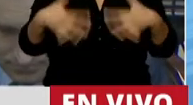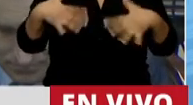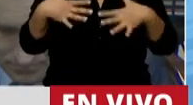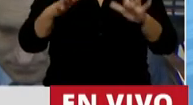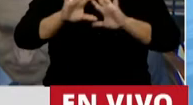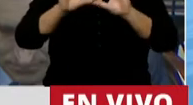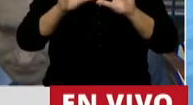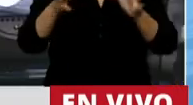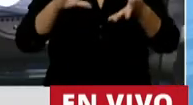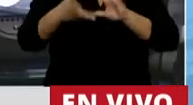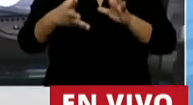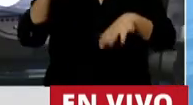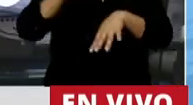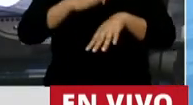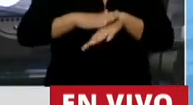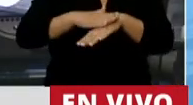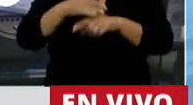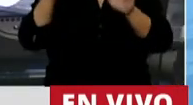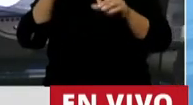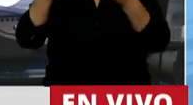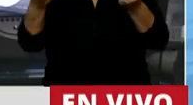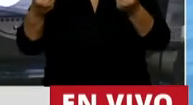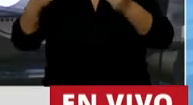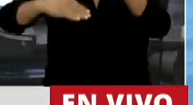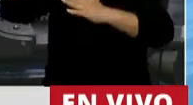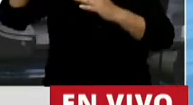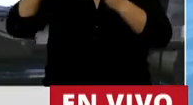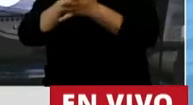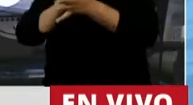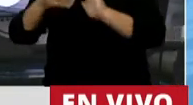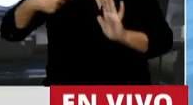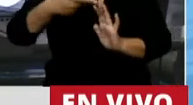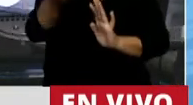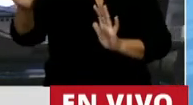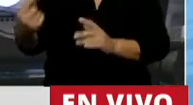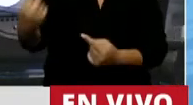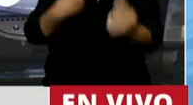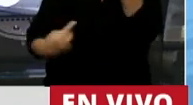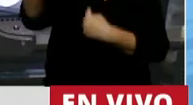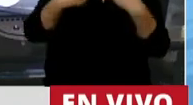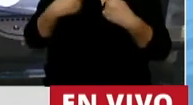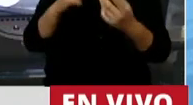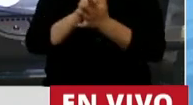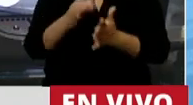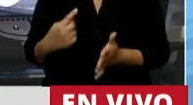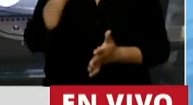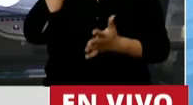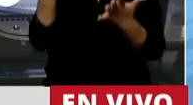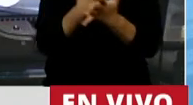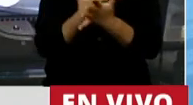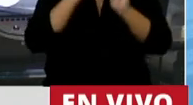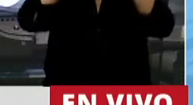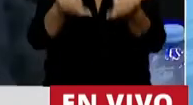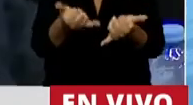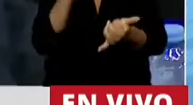que es una especie de construcción social y que parece ser que estamos condenadas a sentirla. ¿Somos víctimas? Lo fuimos.